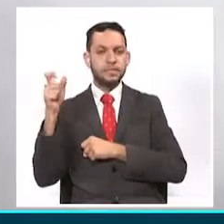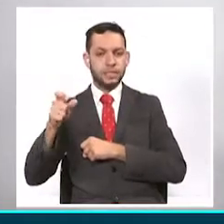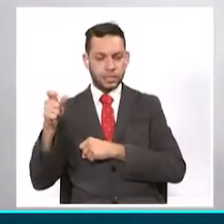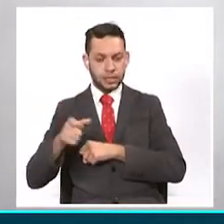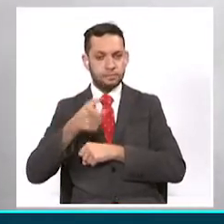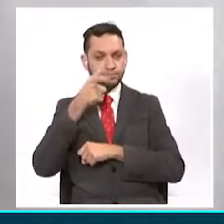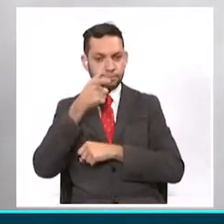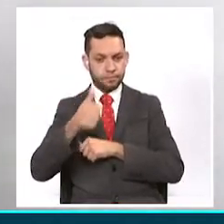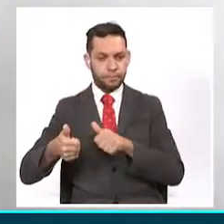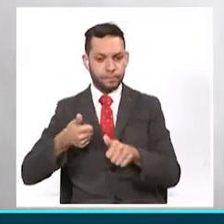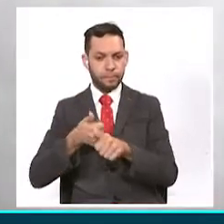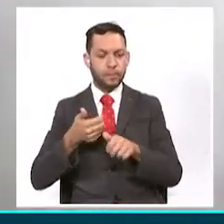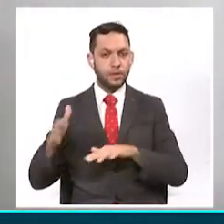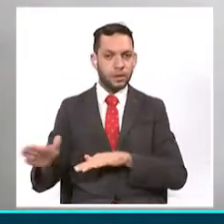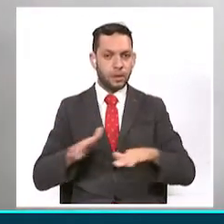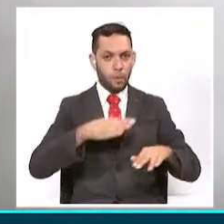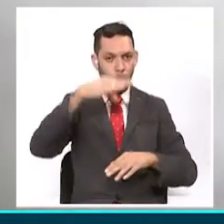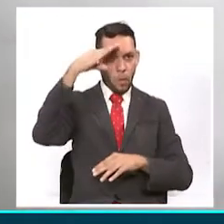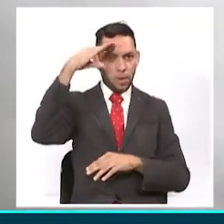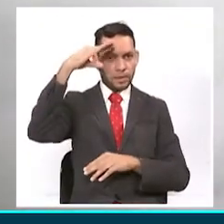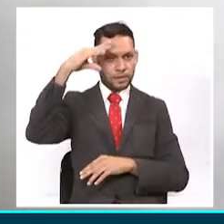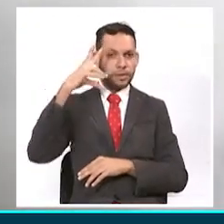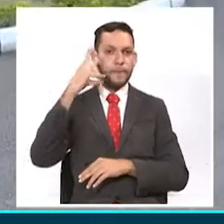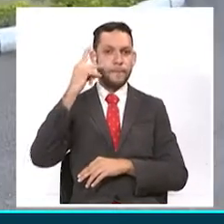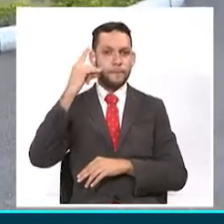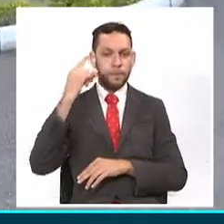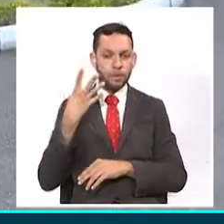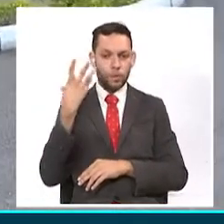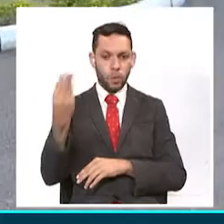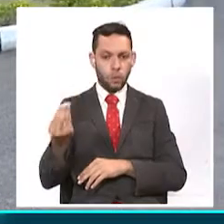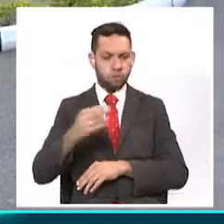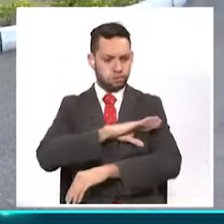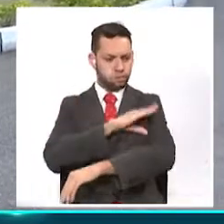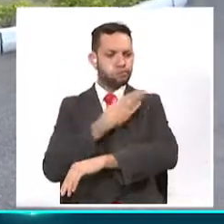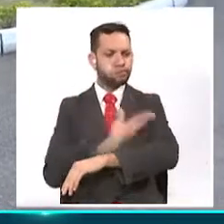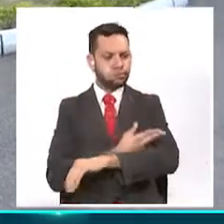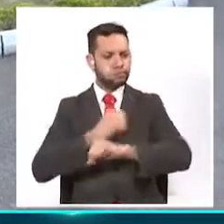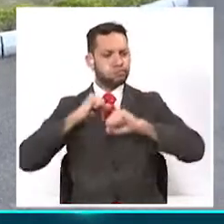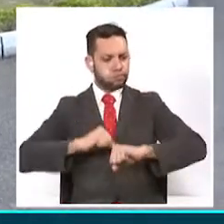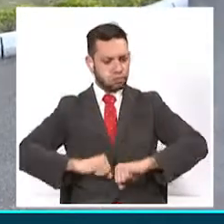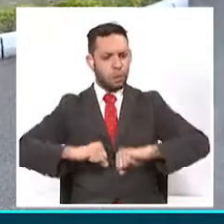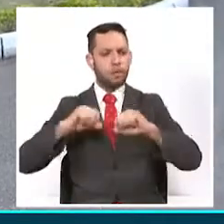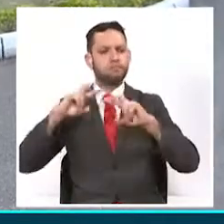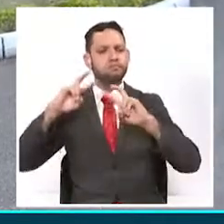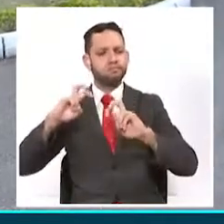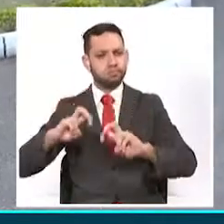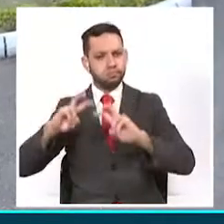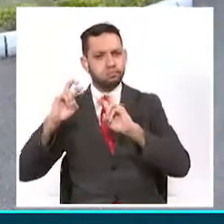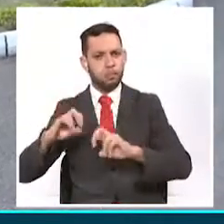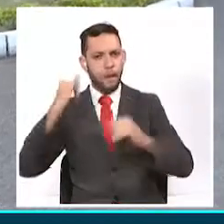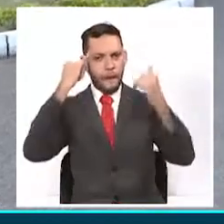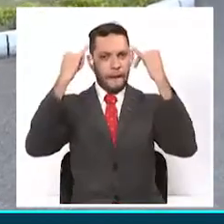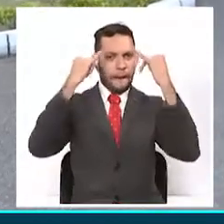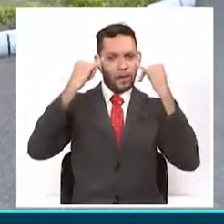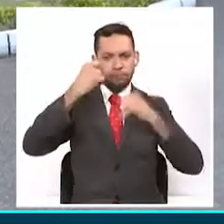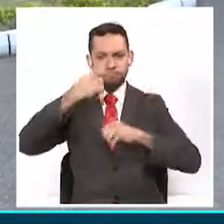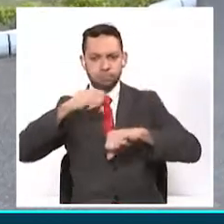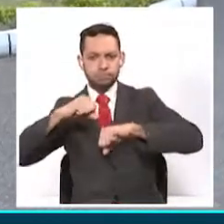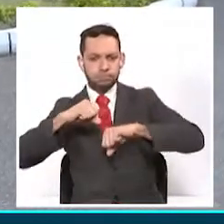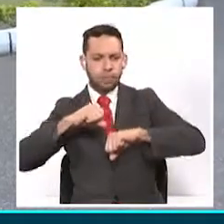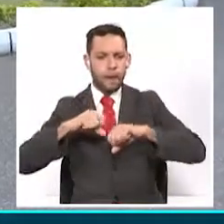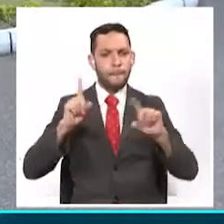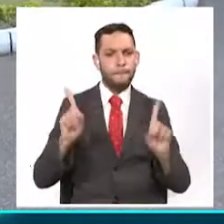La Policía Metropolitana de Pereira, articulando todas sus capacidades de investigación, inteligencia, prevención,